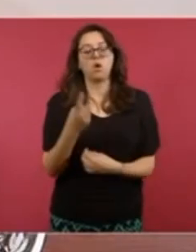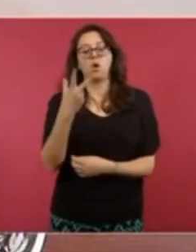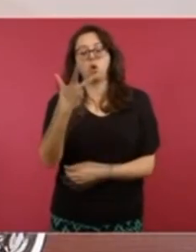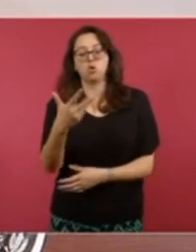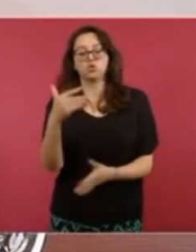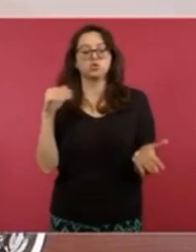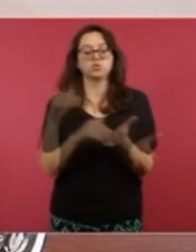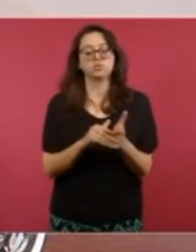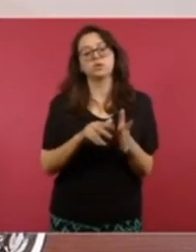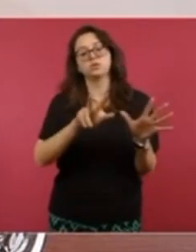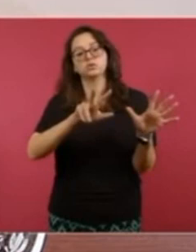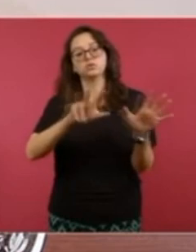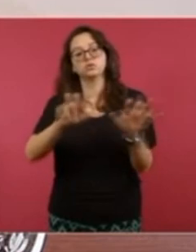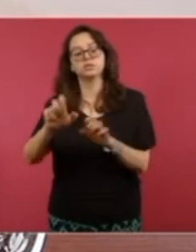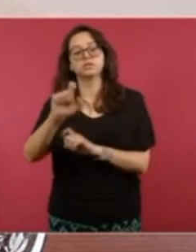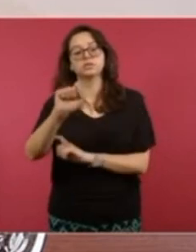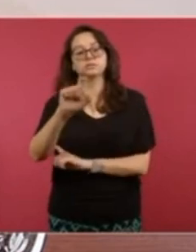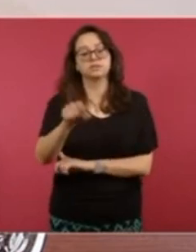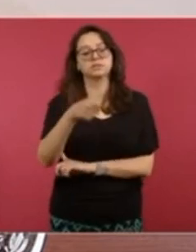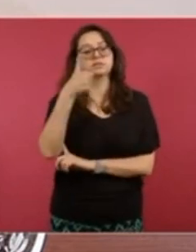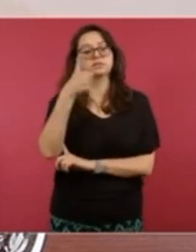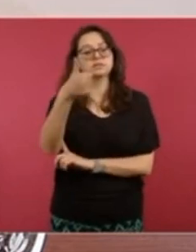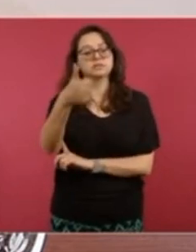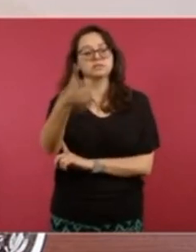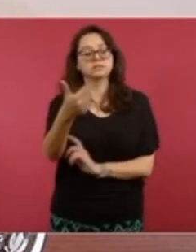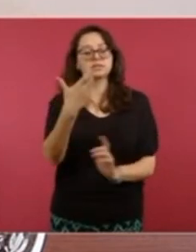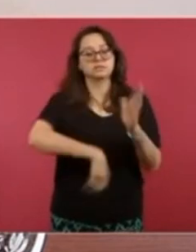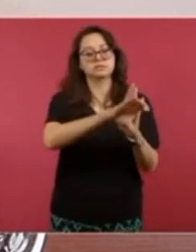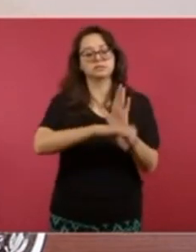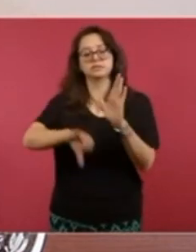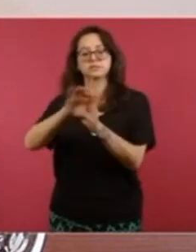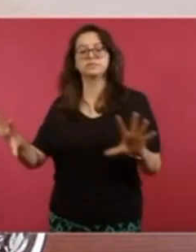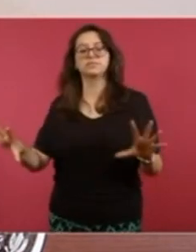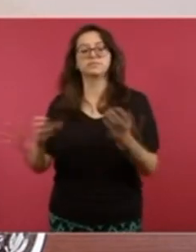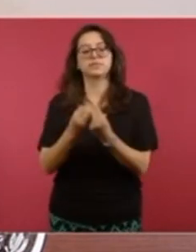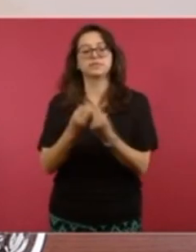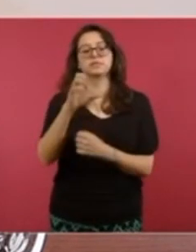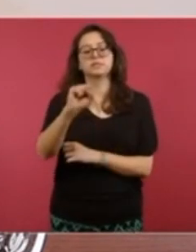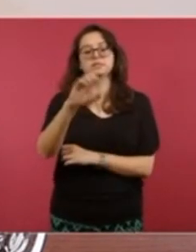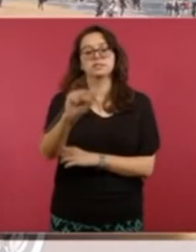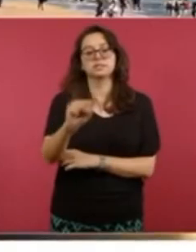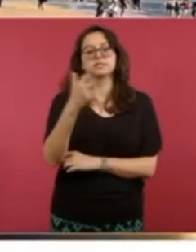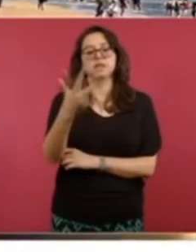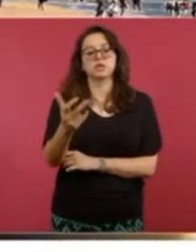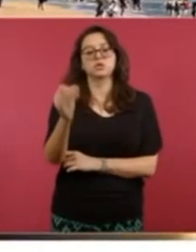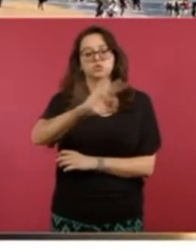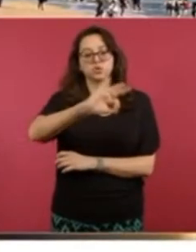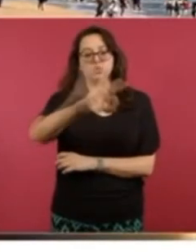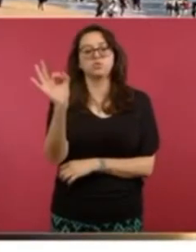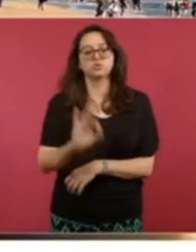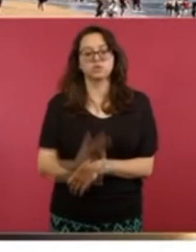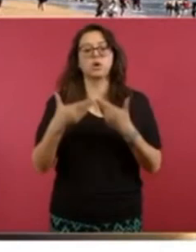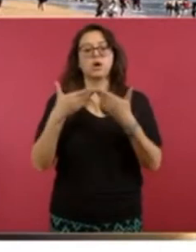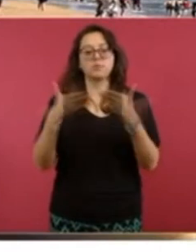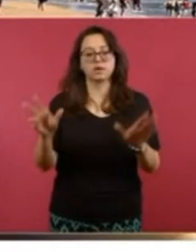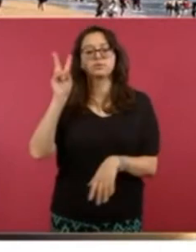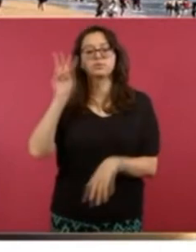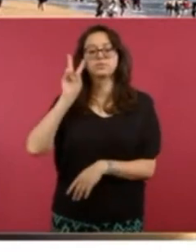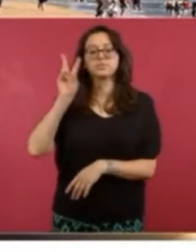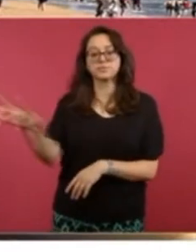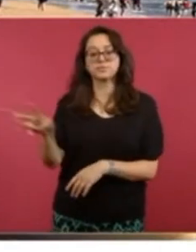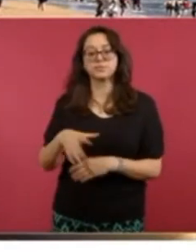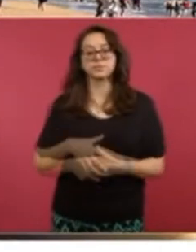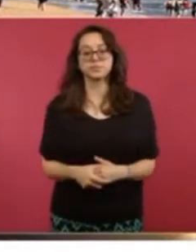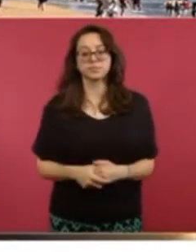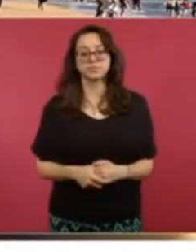habitaciones. Esto corresponde a un 68% de la oferta hotelera registrada y es un número